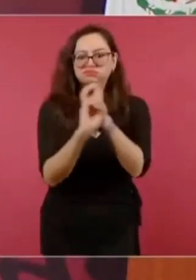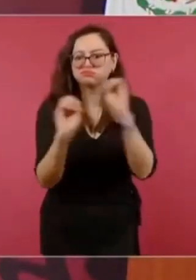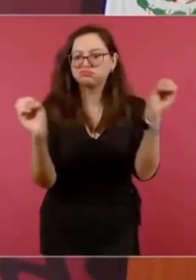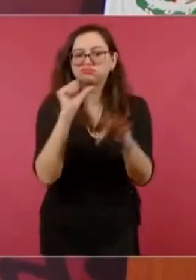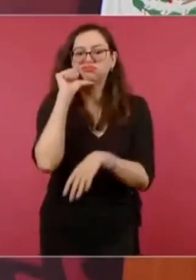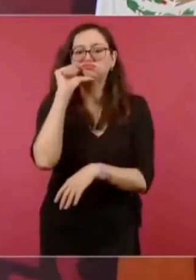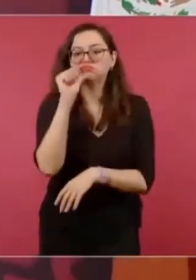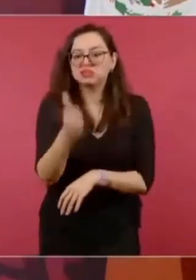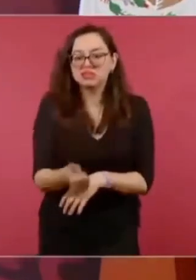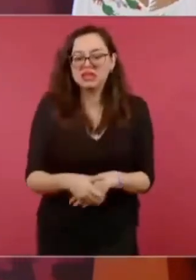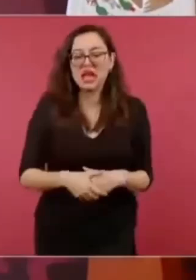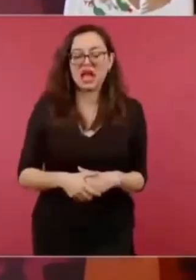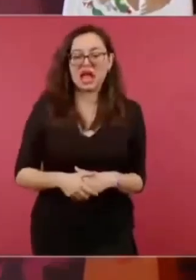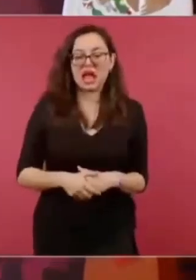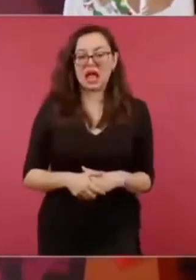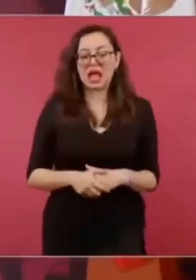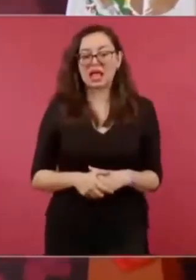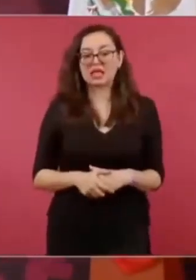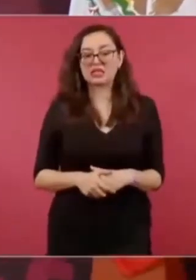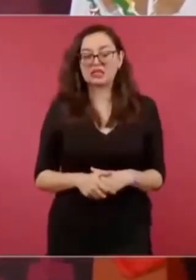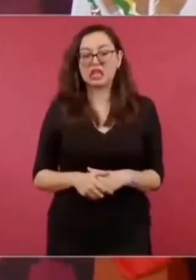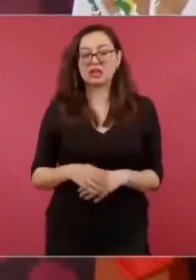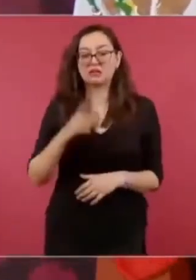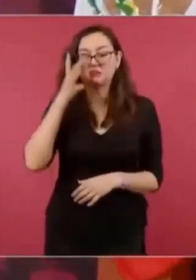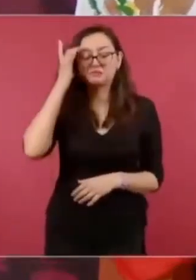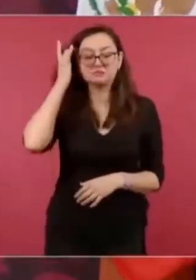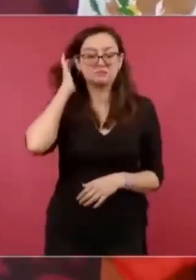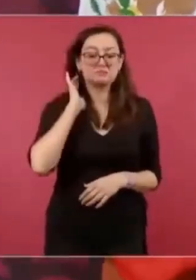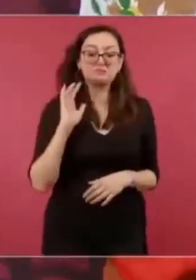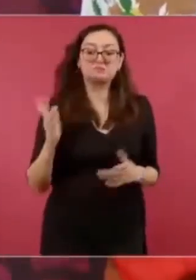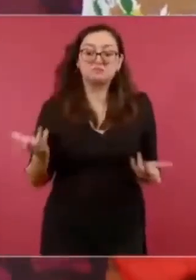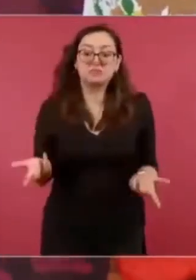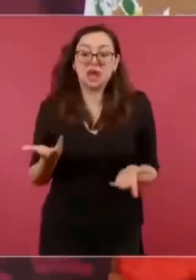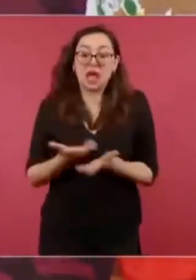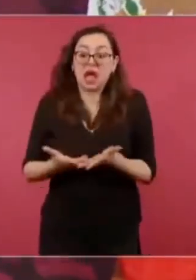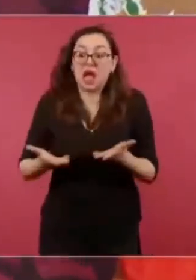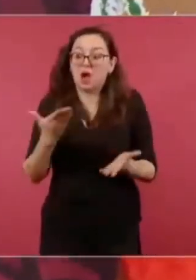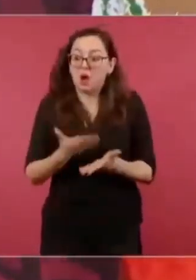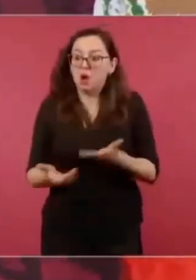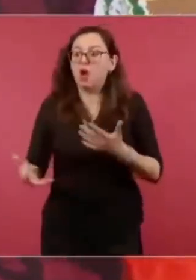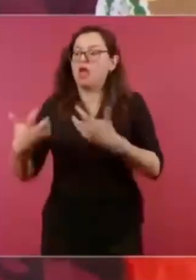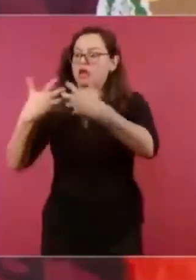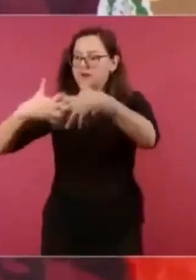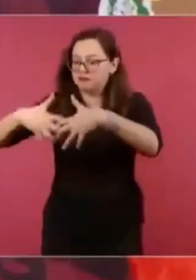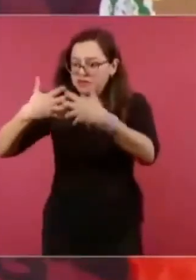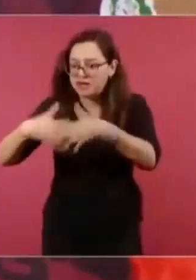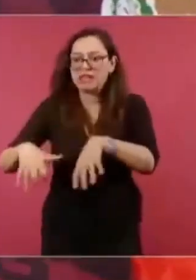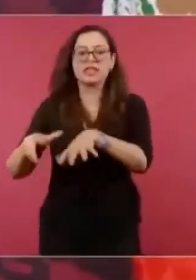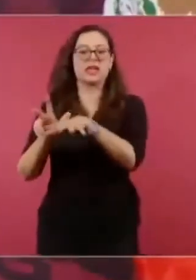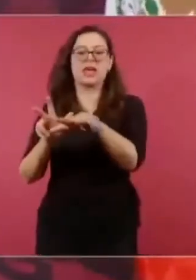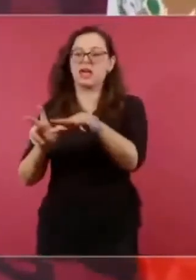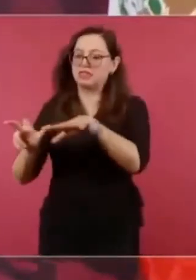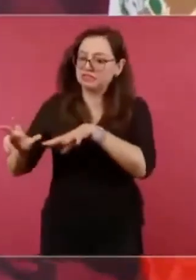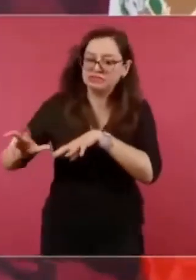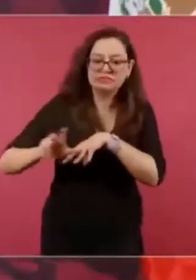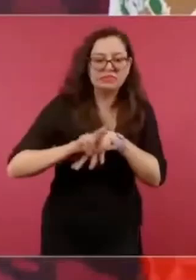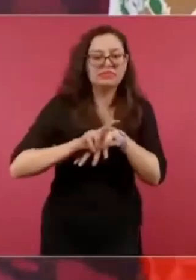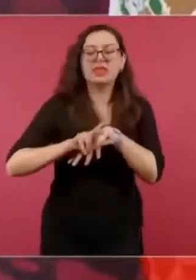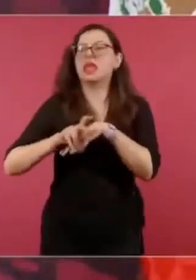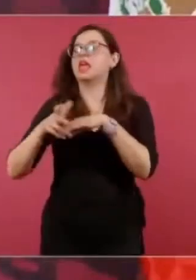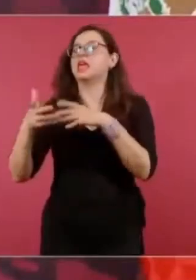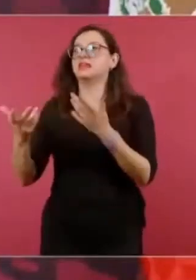Tren Falla, como dice Ricardo Salinas, que está enojado,